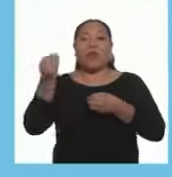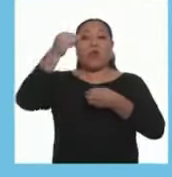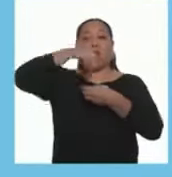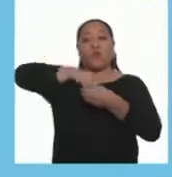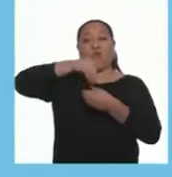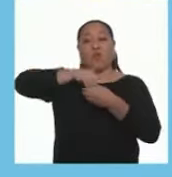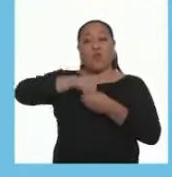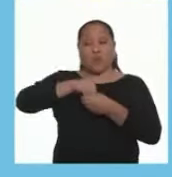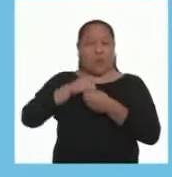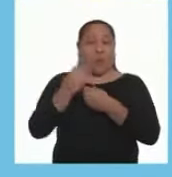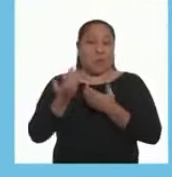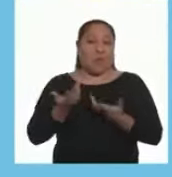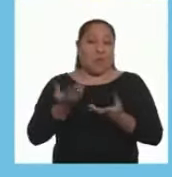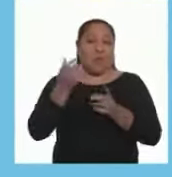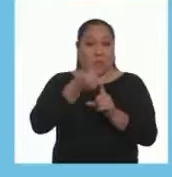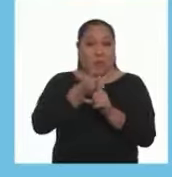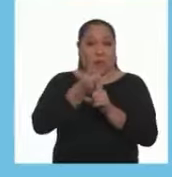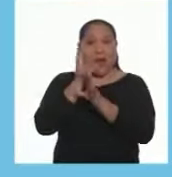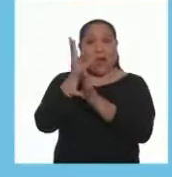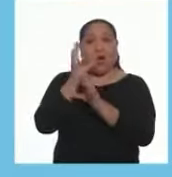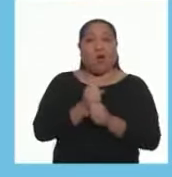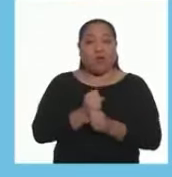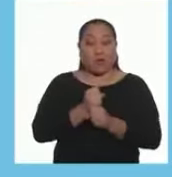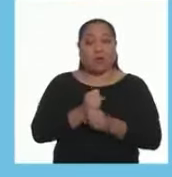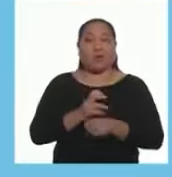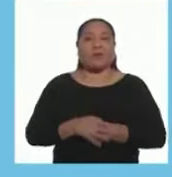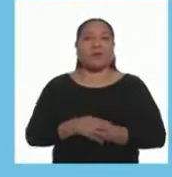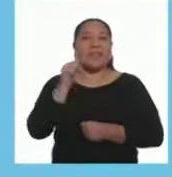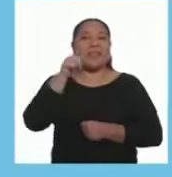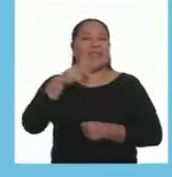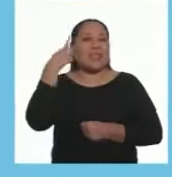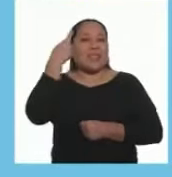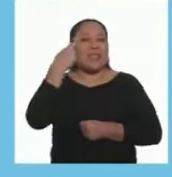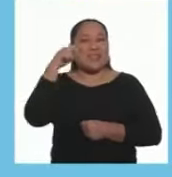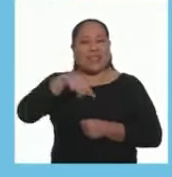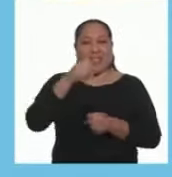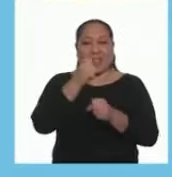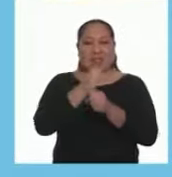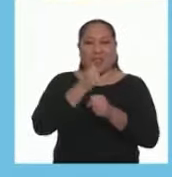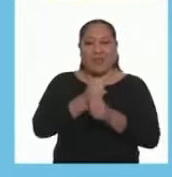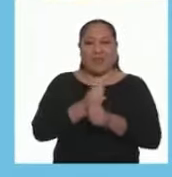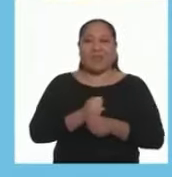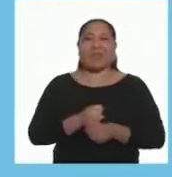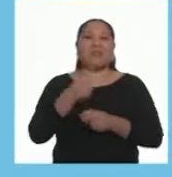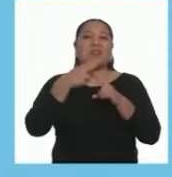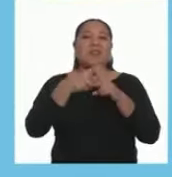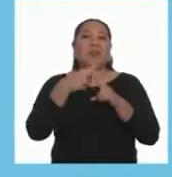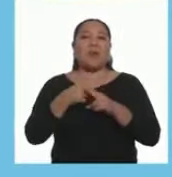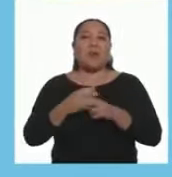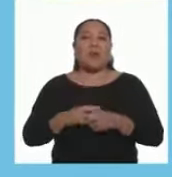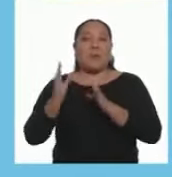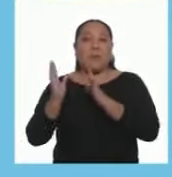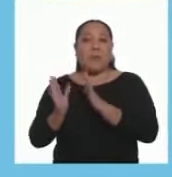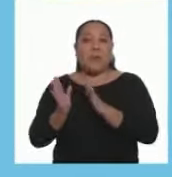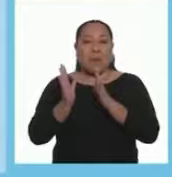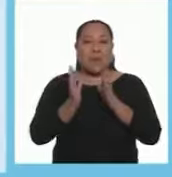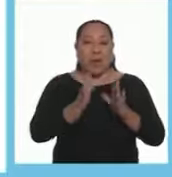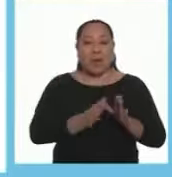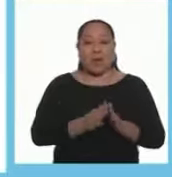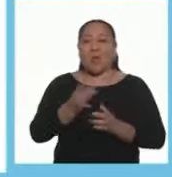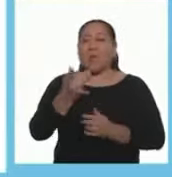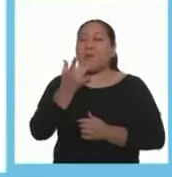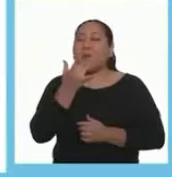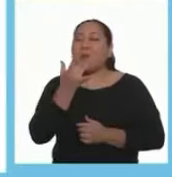Y se volvió parte de nuestra tradición Por eso, la actividad de este capítulo se llama